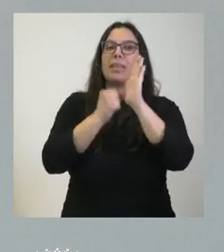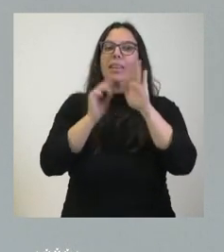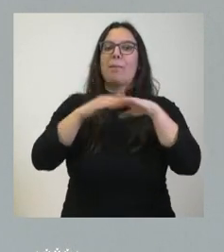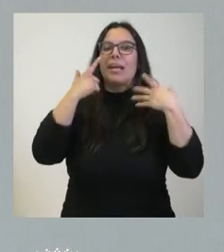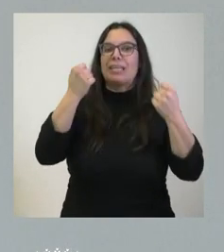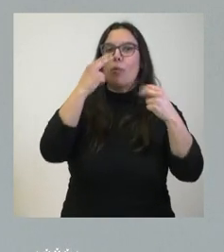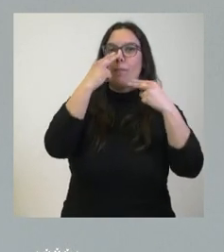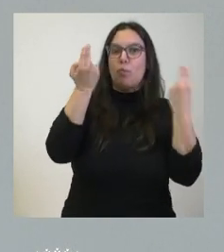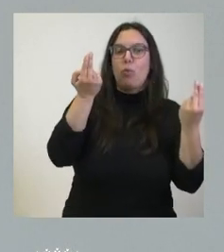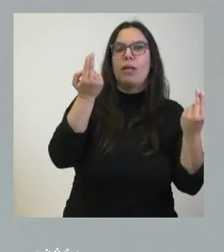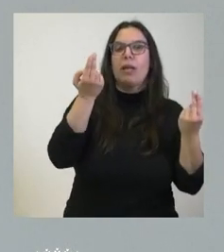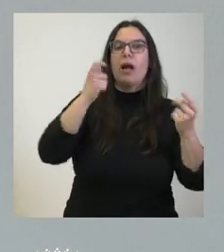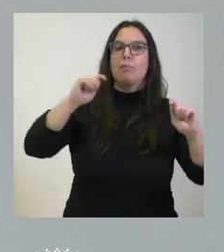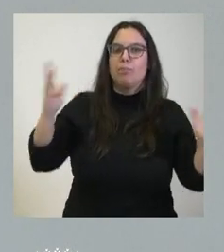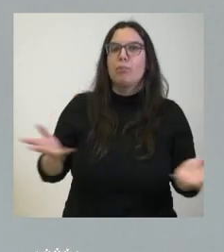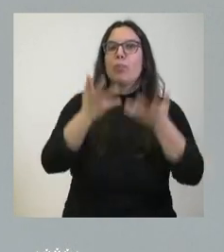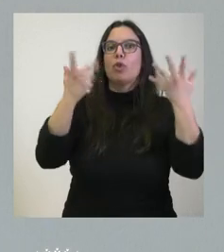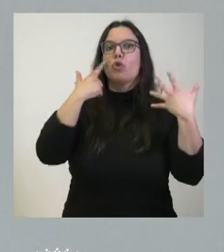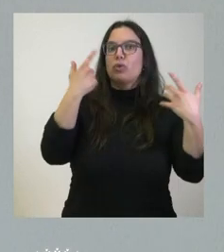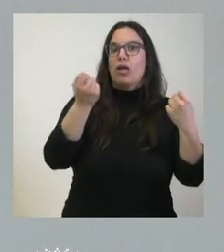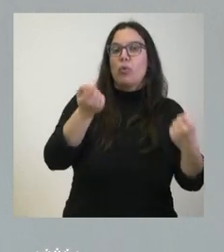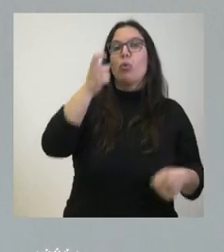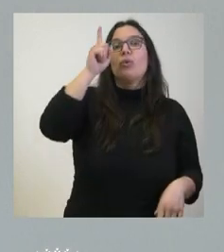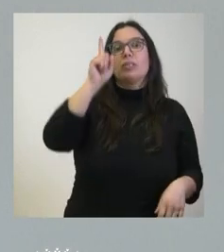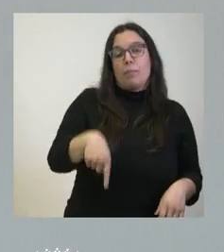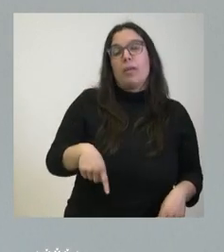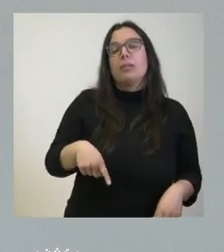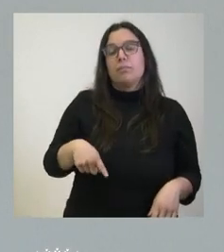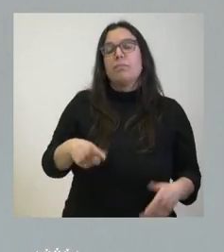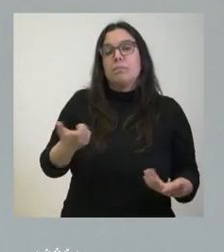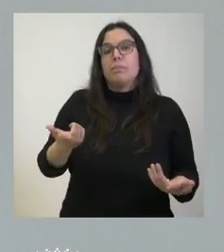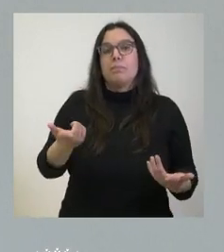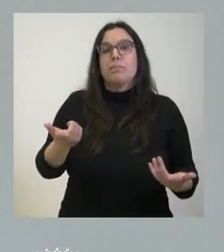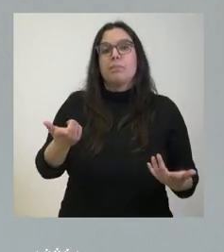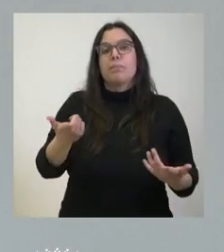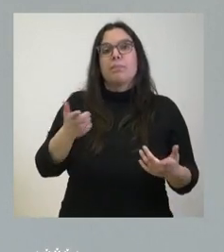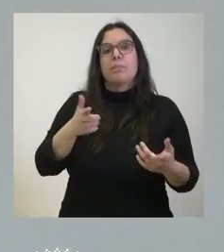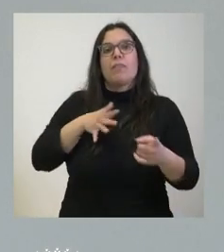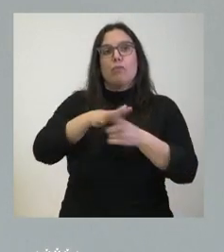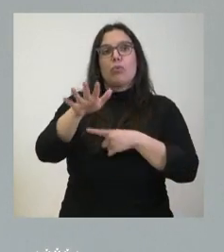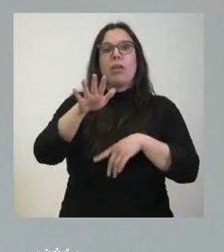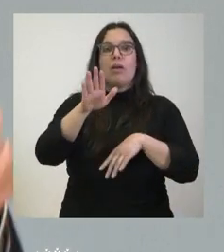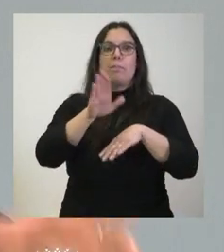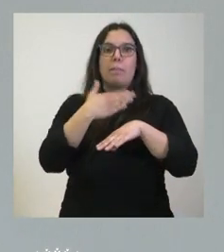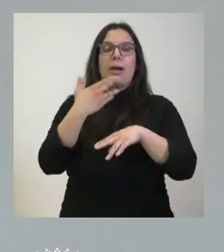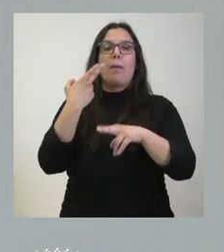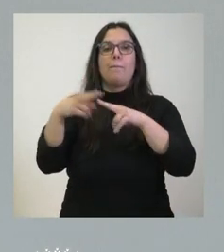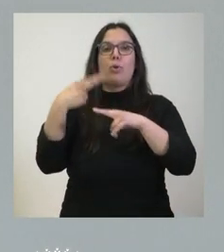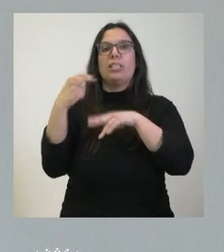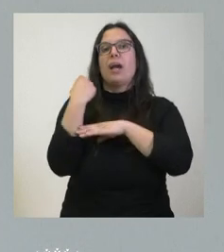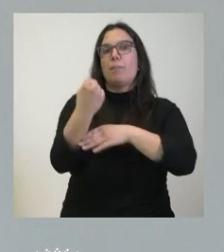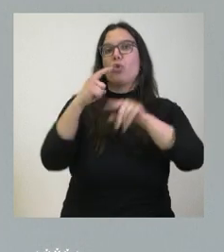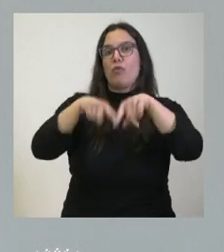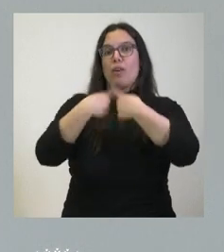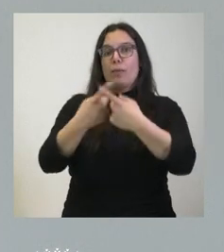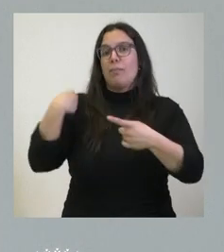pública, de promoción de la salud en nuestra comunidad autónoma sino como ven ustedes también tiene un impacto relevante entre las políticas de apoyo a la familia que